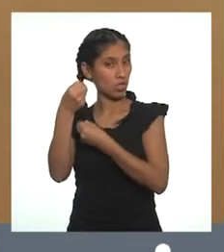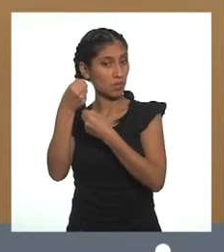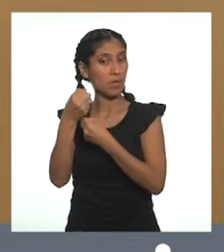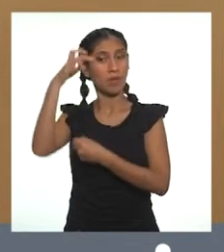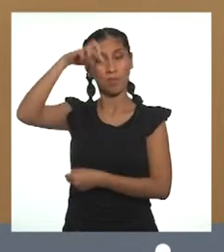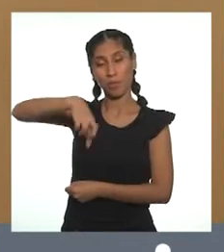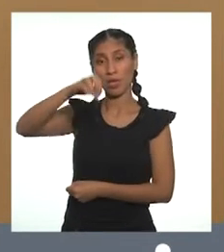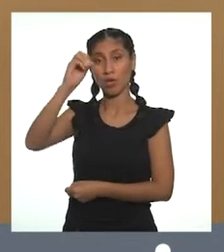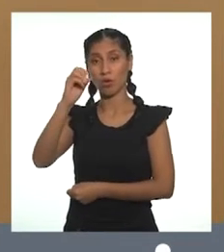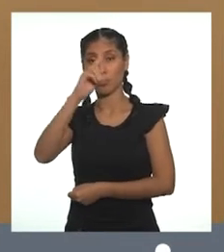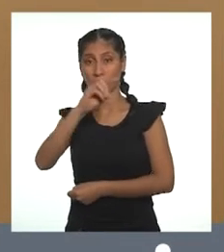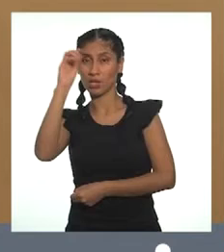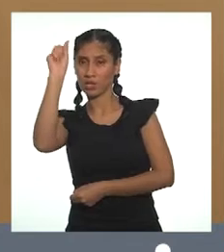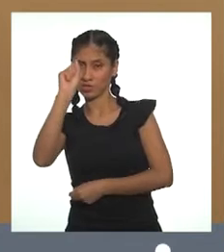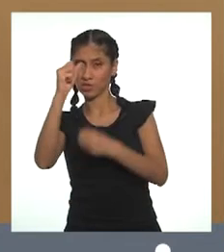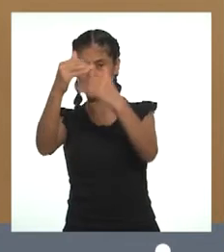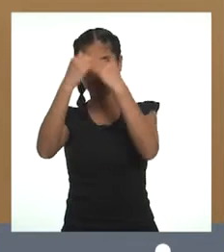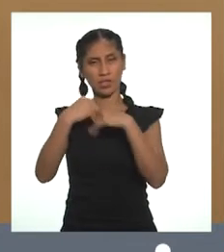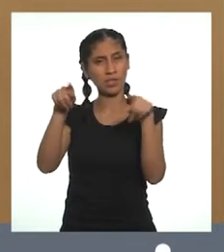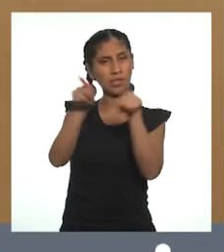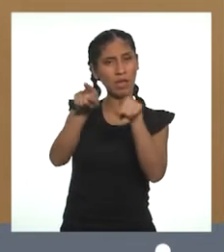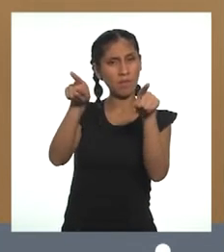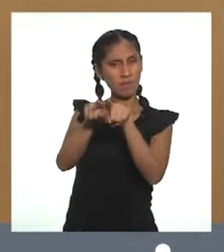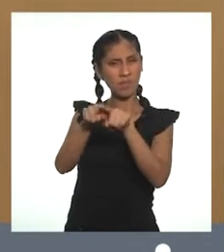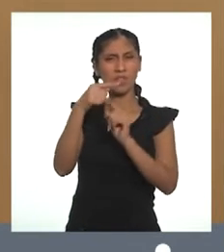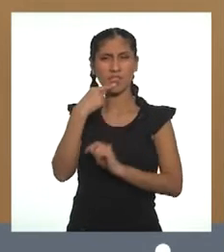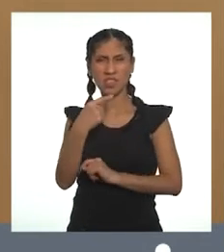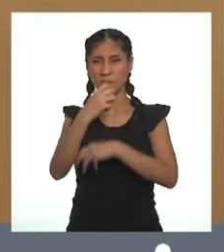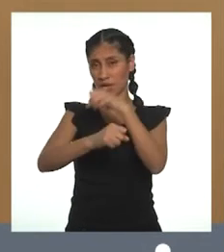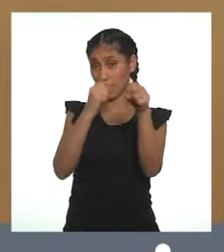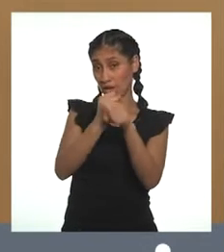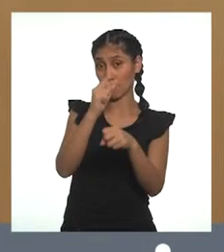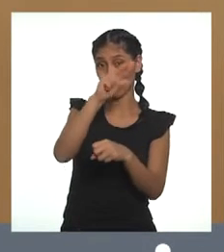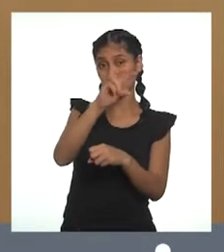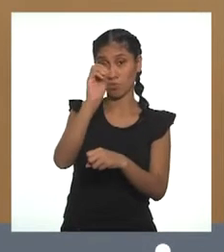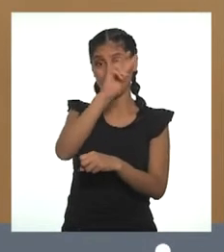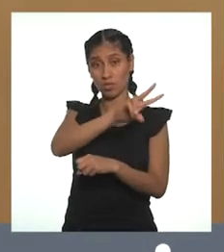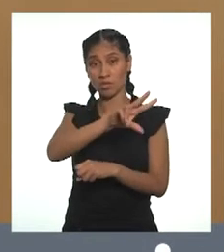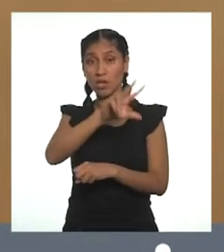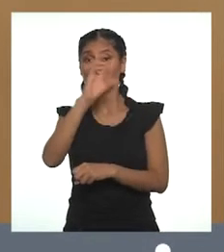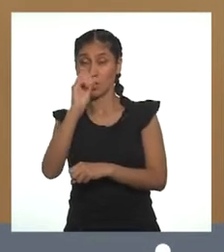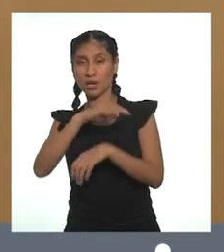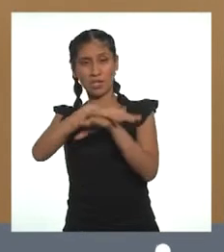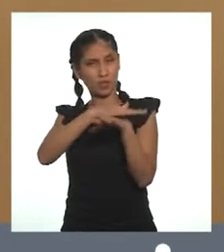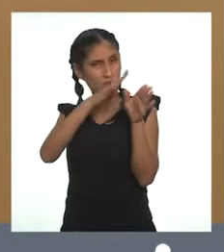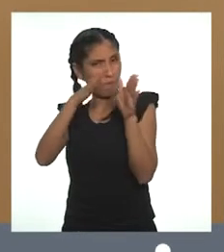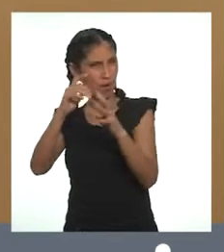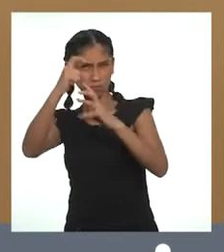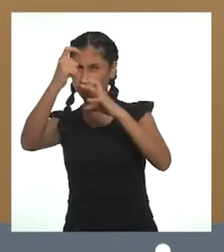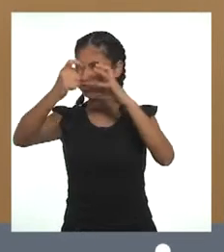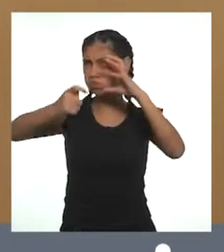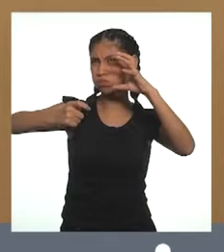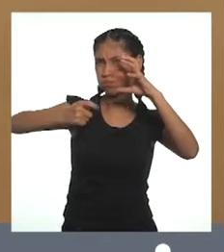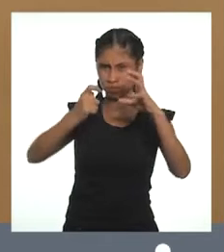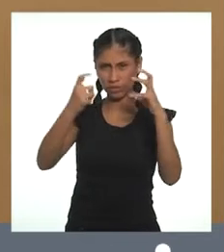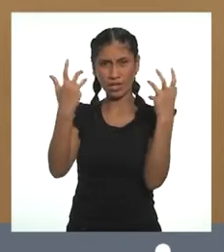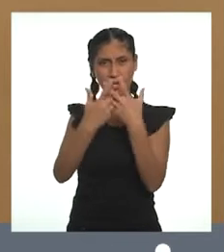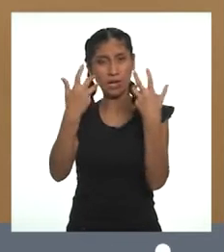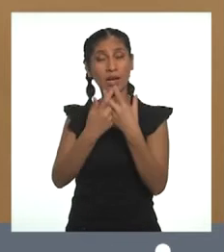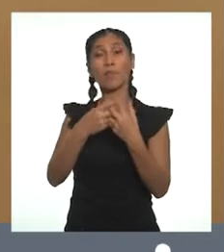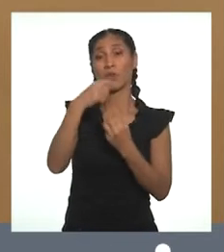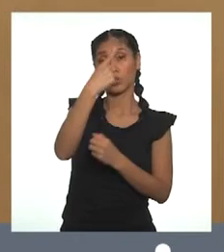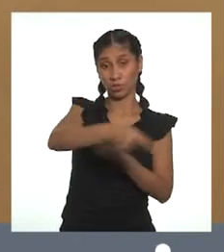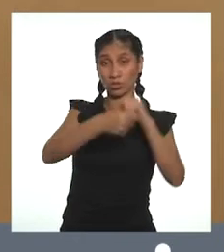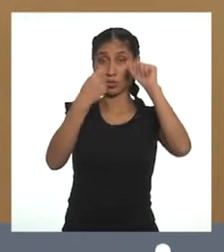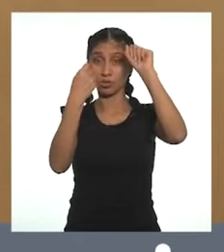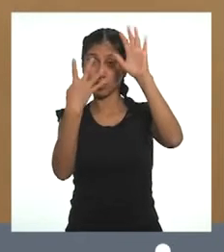.O.D.S. Y también tenemos la Agenda 2030, que es un plan global adoptado